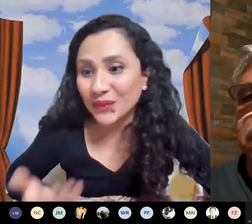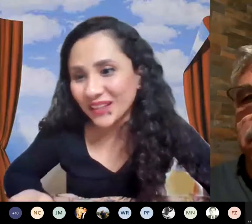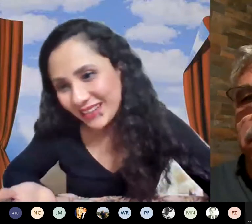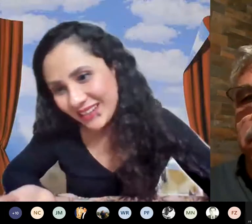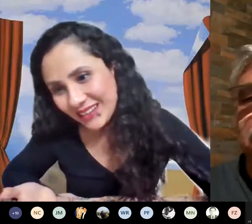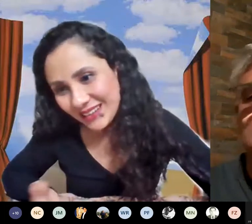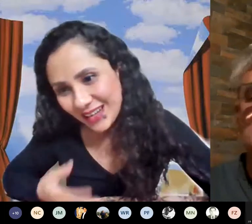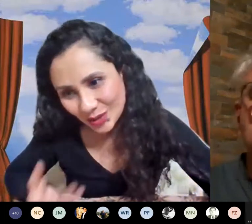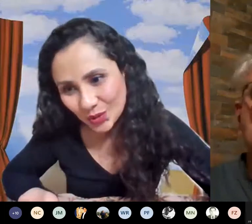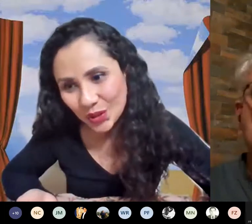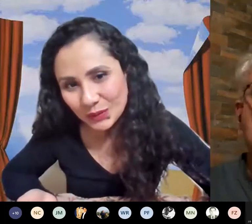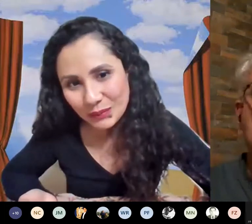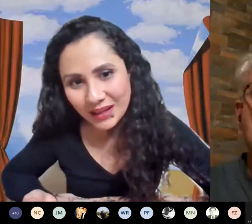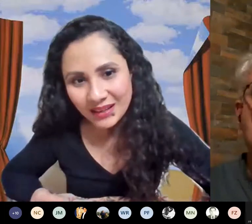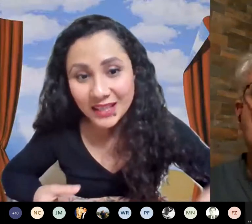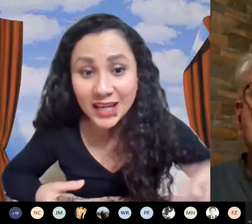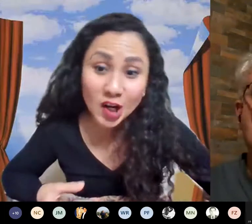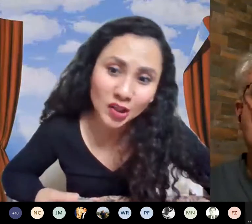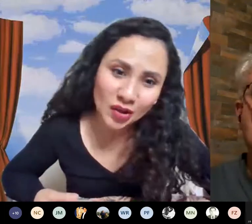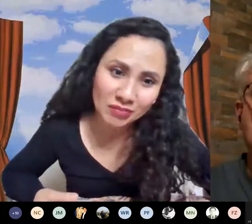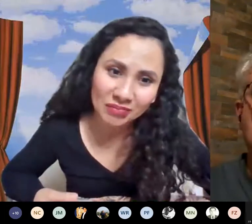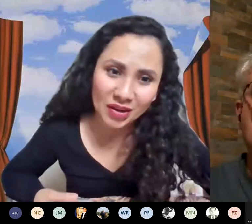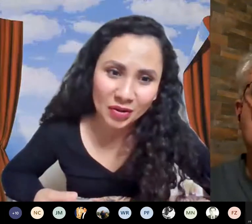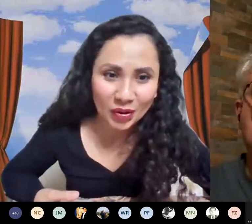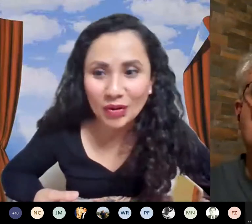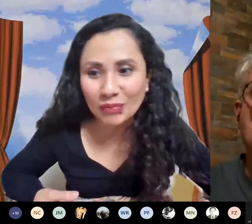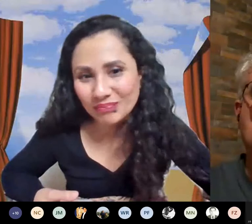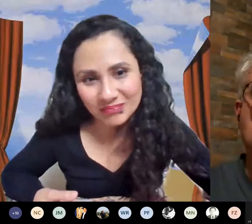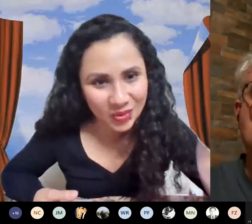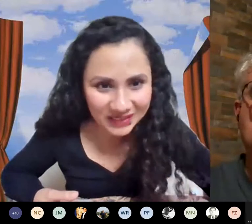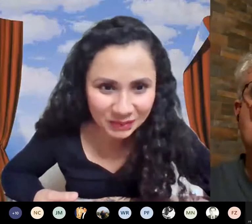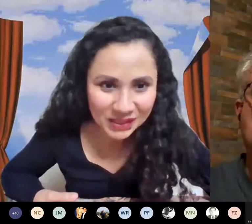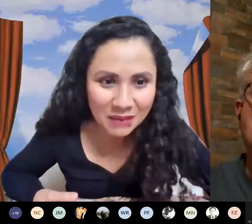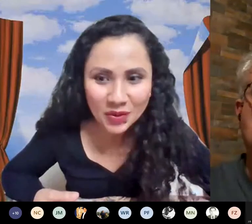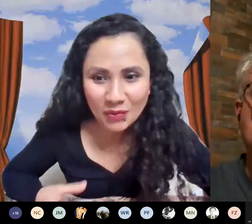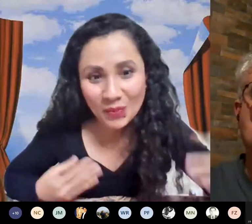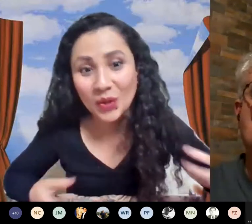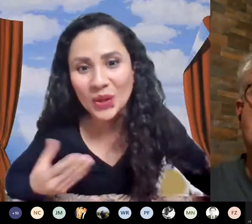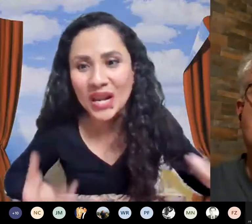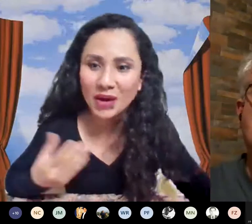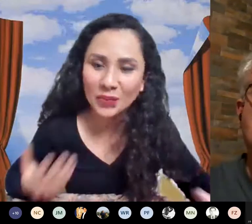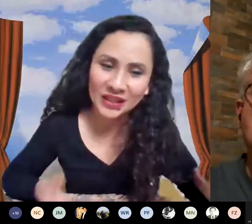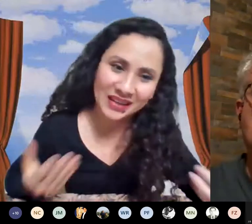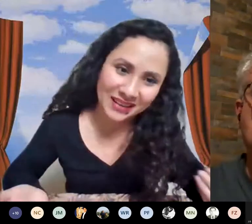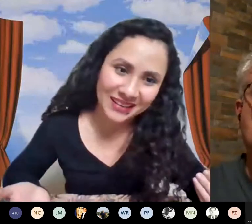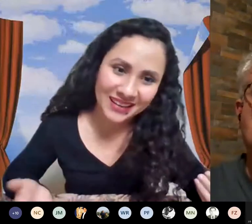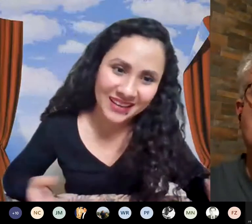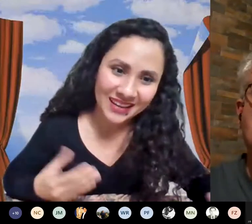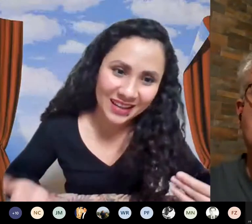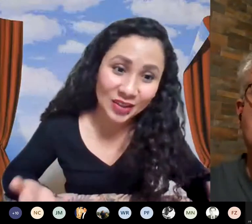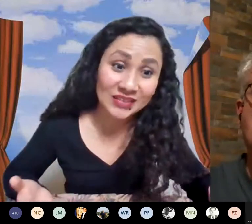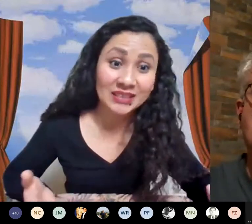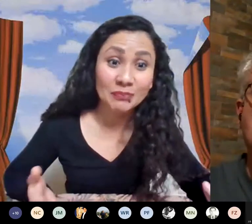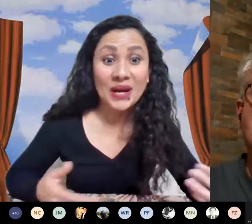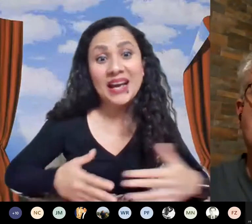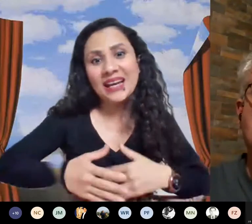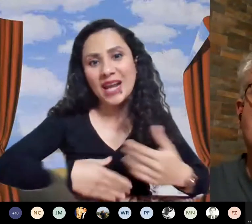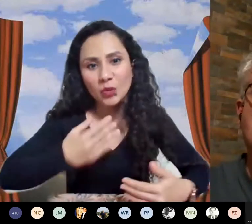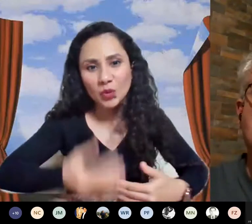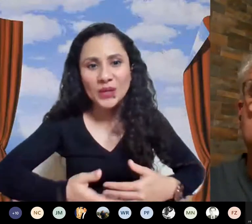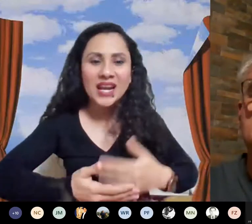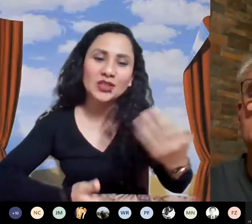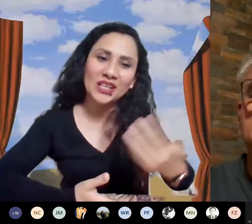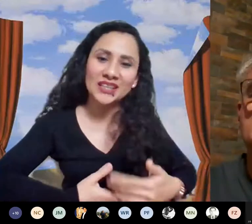va a obtener la solución óptima y el otro a lo mejor lo hace más rápido pero no la va a obtener entonces